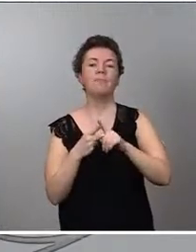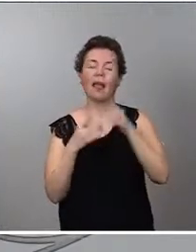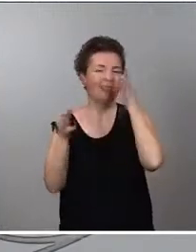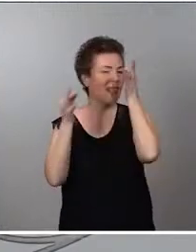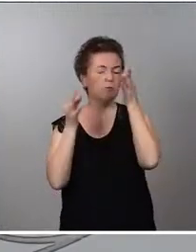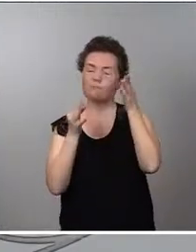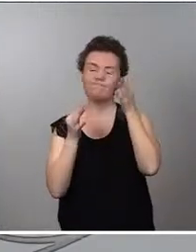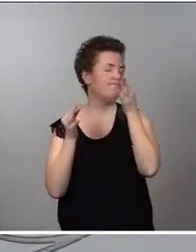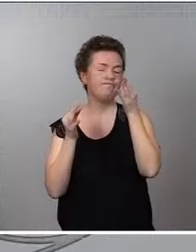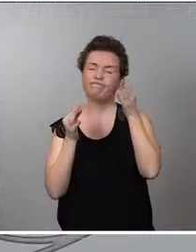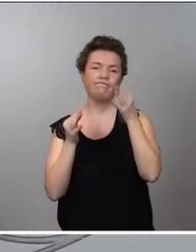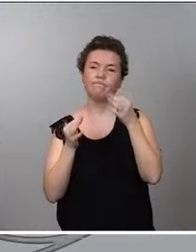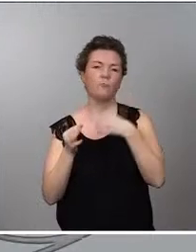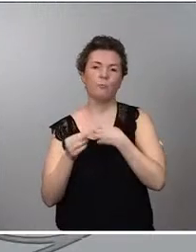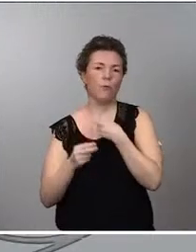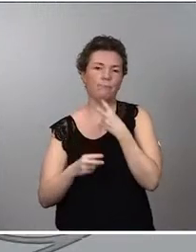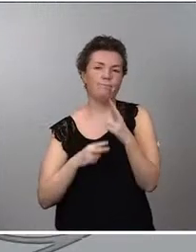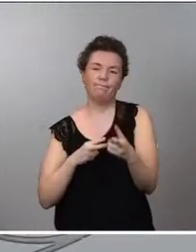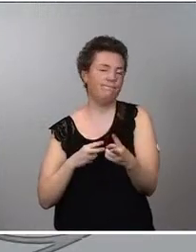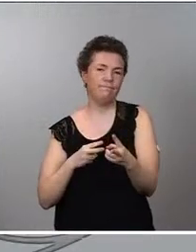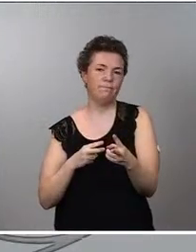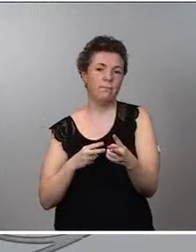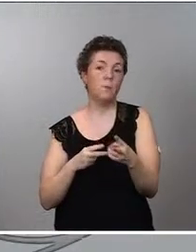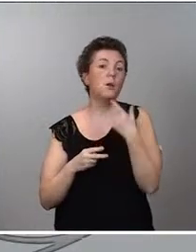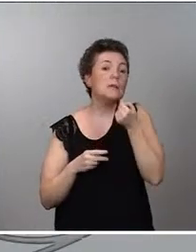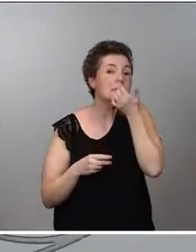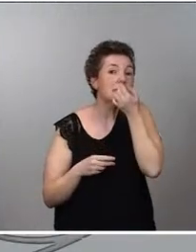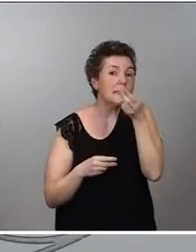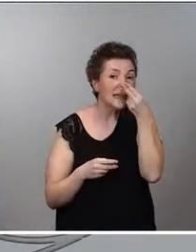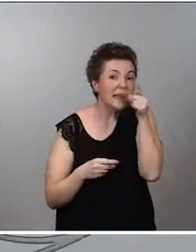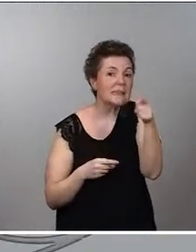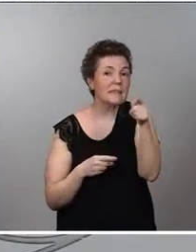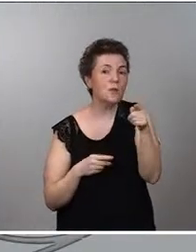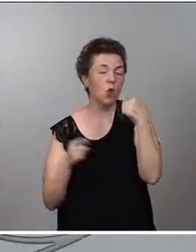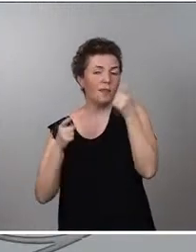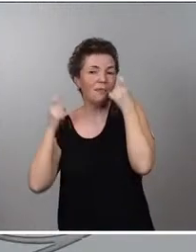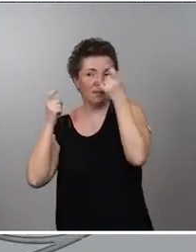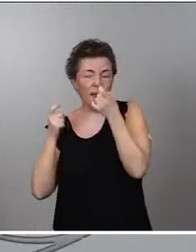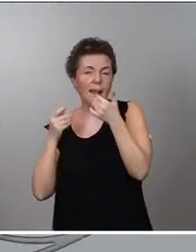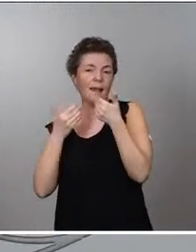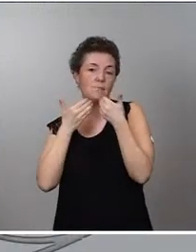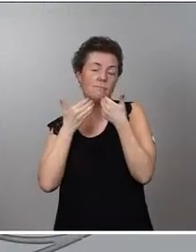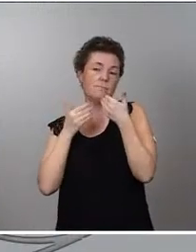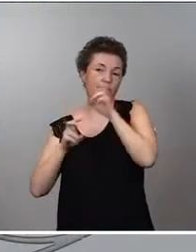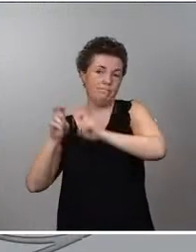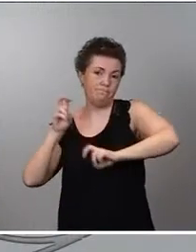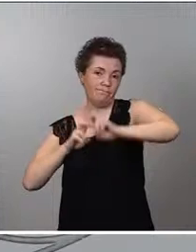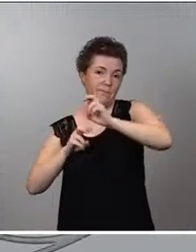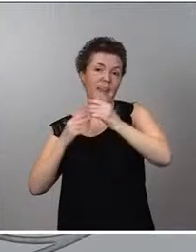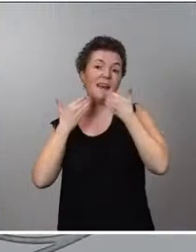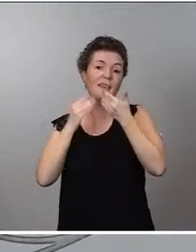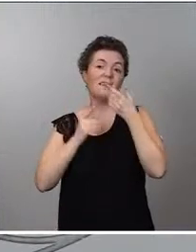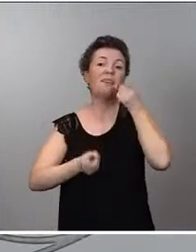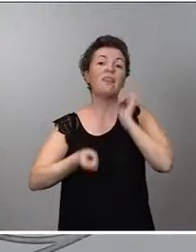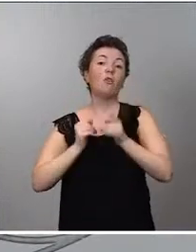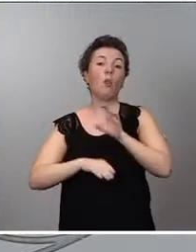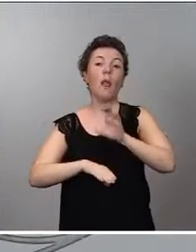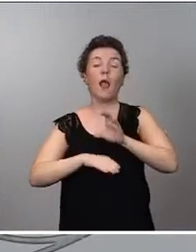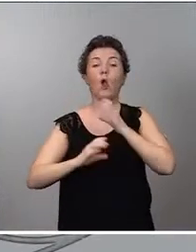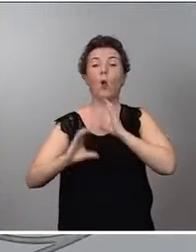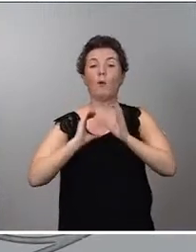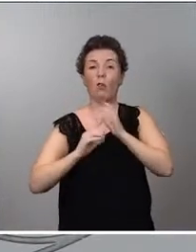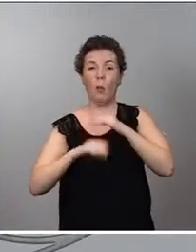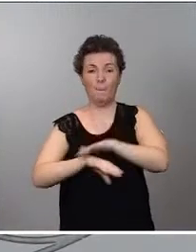tengo datos para dártelo, pero si tienes interés intentaremos a través de la dirección de comunicación del ministerio poder